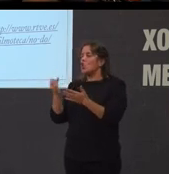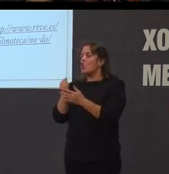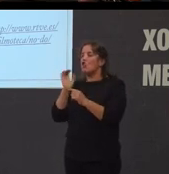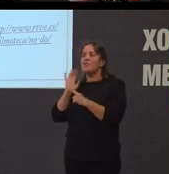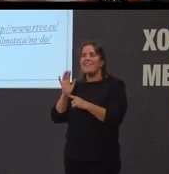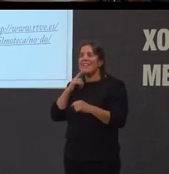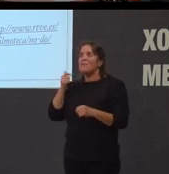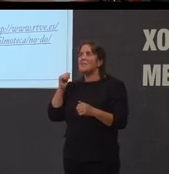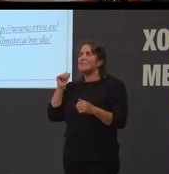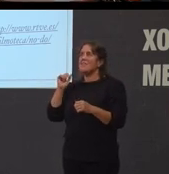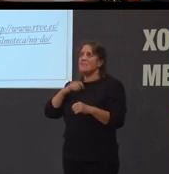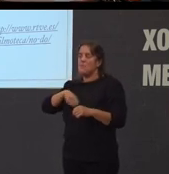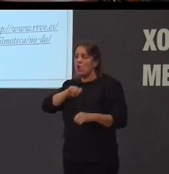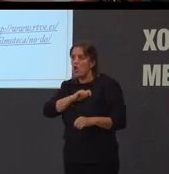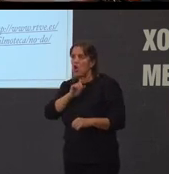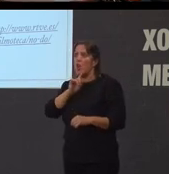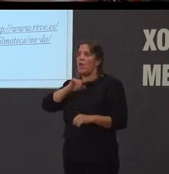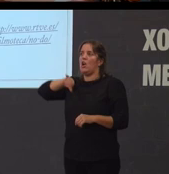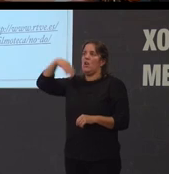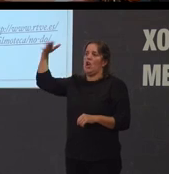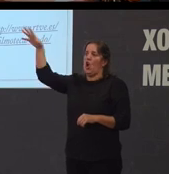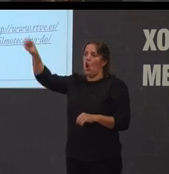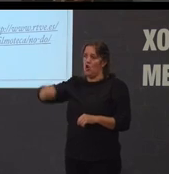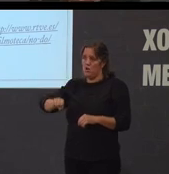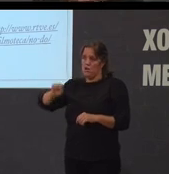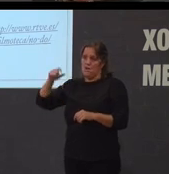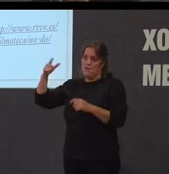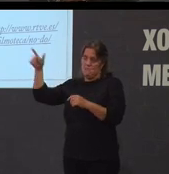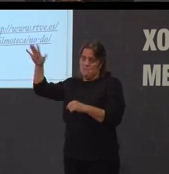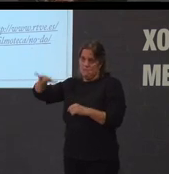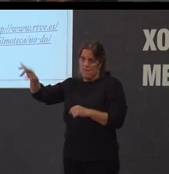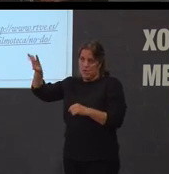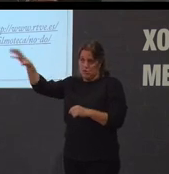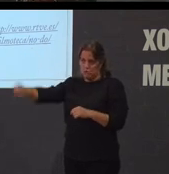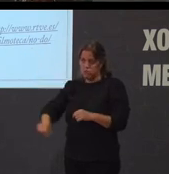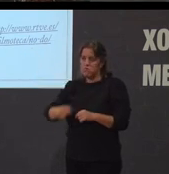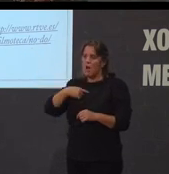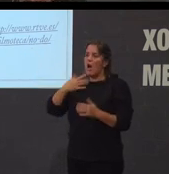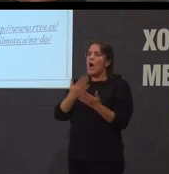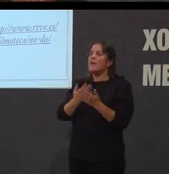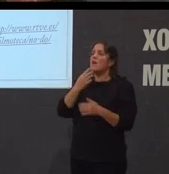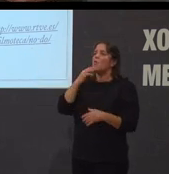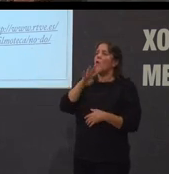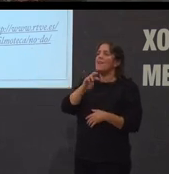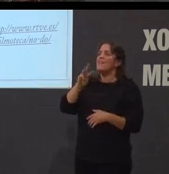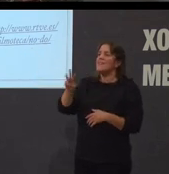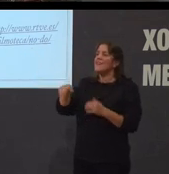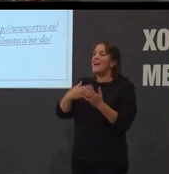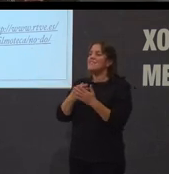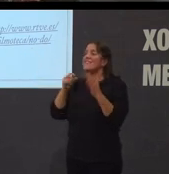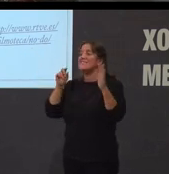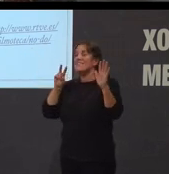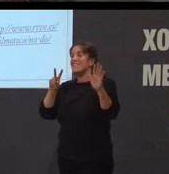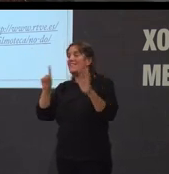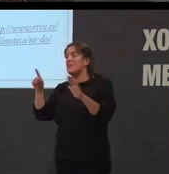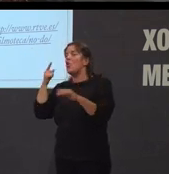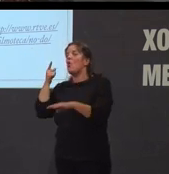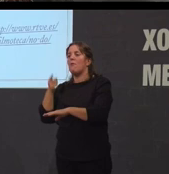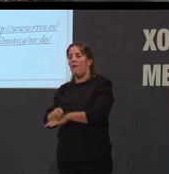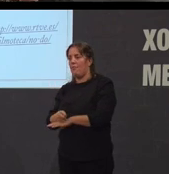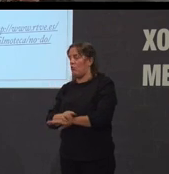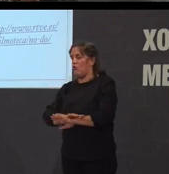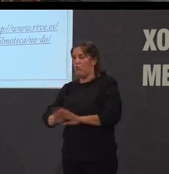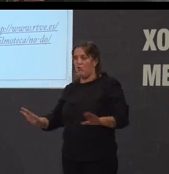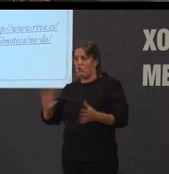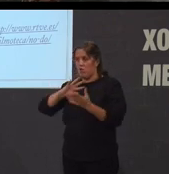españois e colonias españolas dendo o ano 1943 até o ano 1976 pero